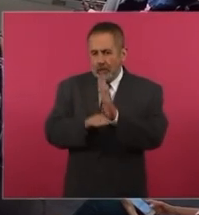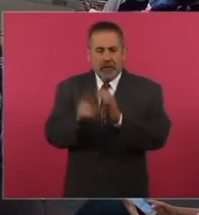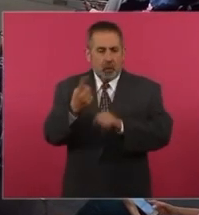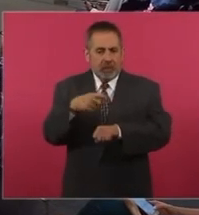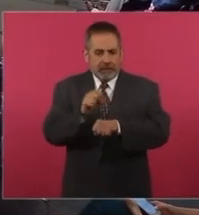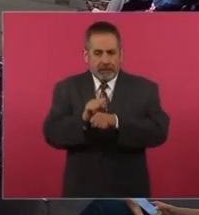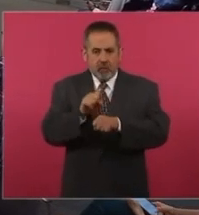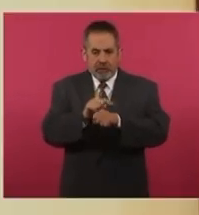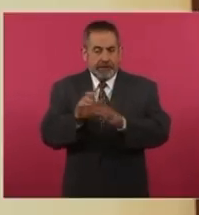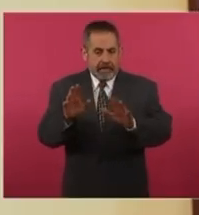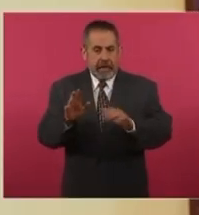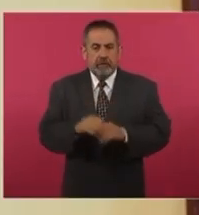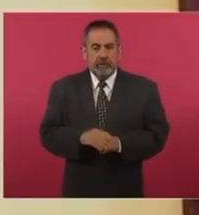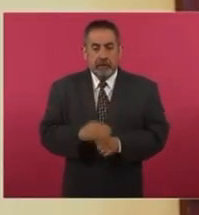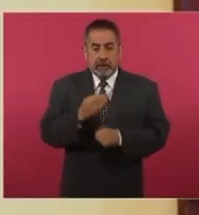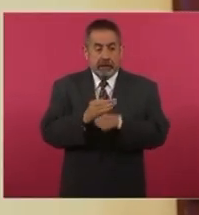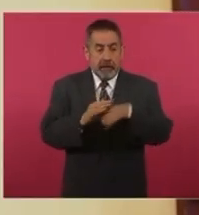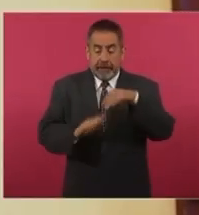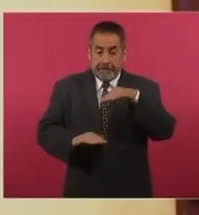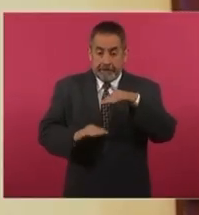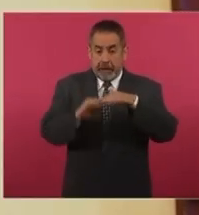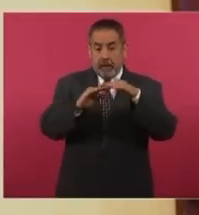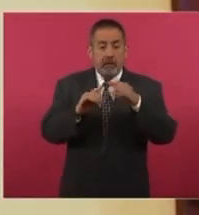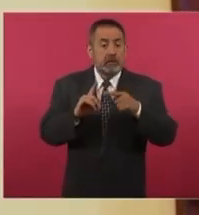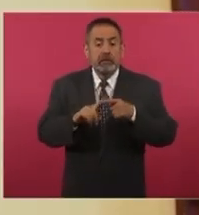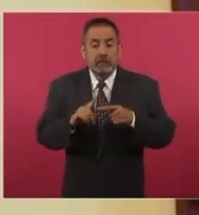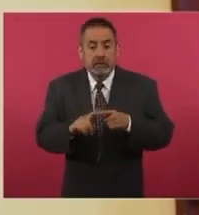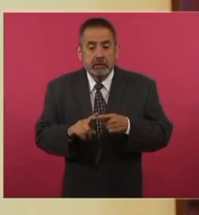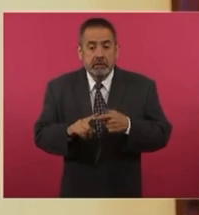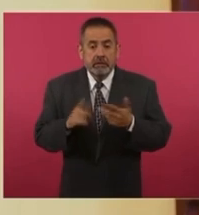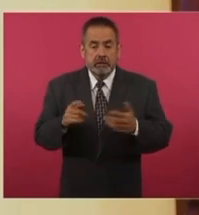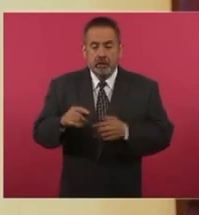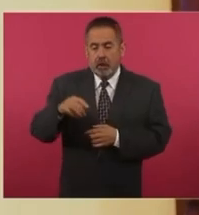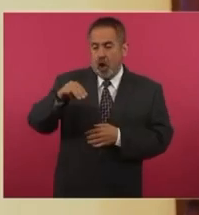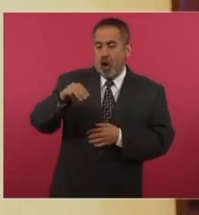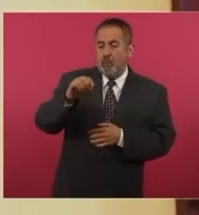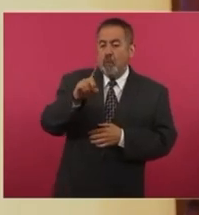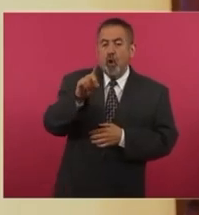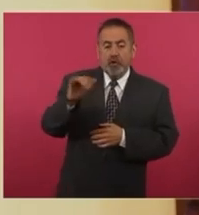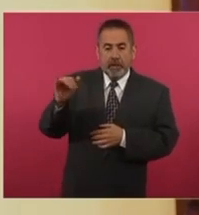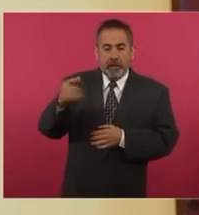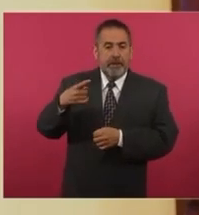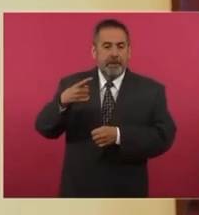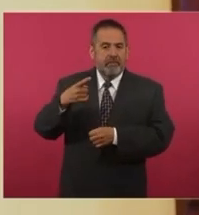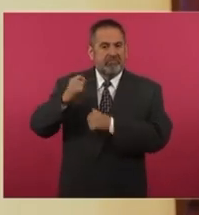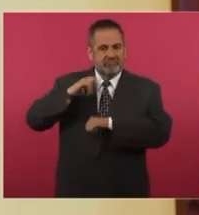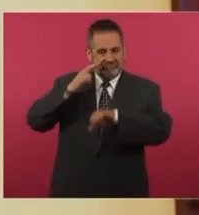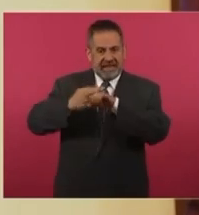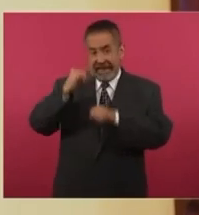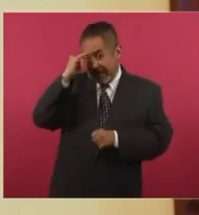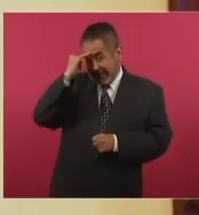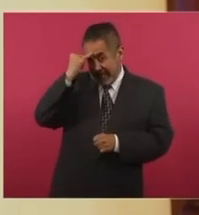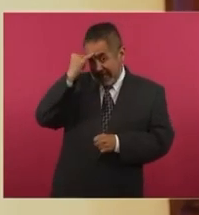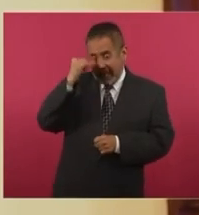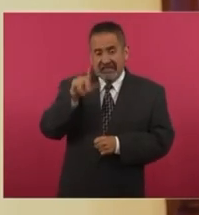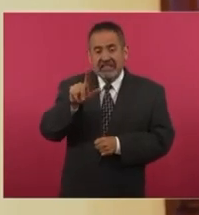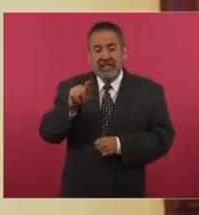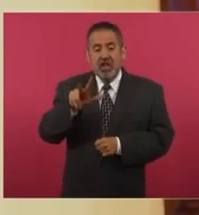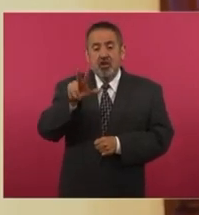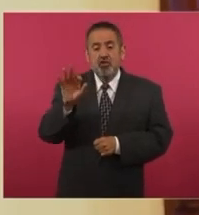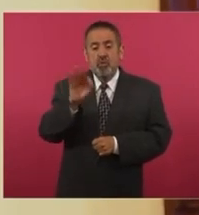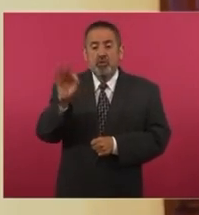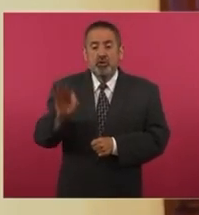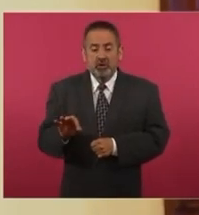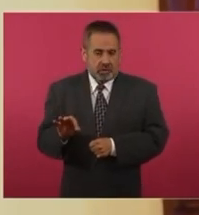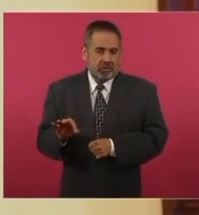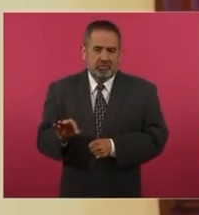y en esta semana el top continúa siendo Narendra Modi, el primer ministro de la India, con 78 por